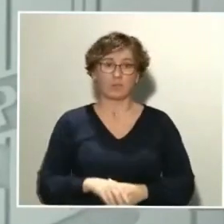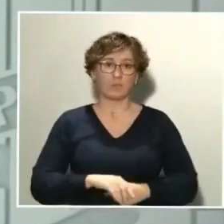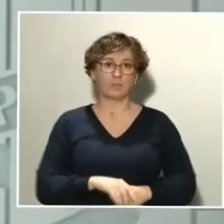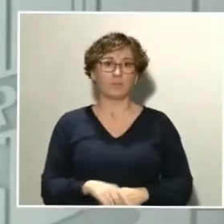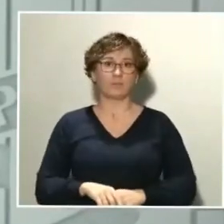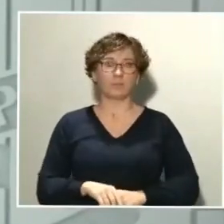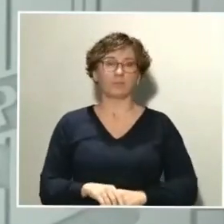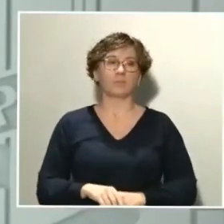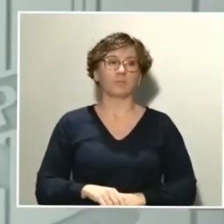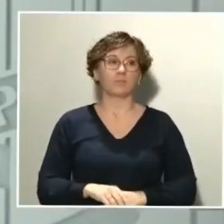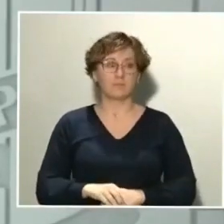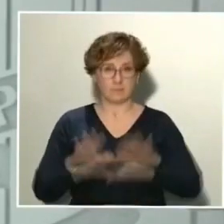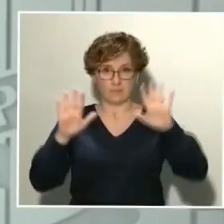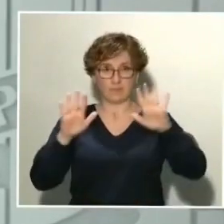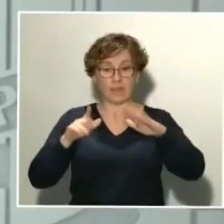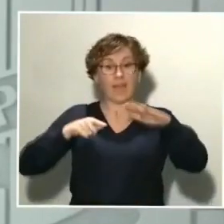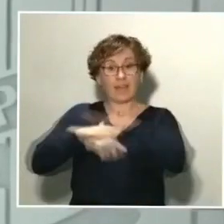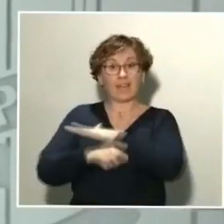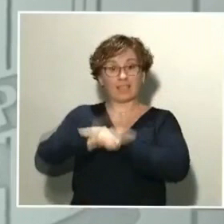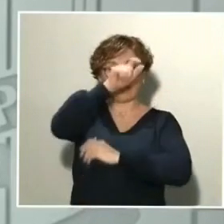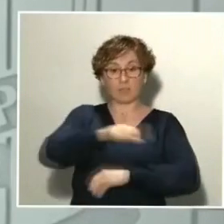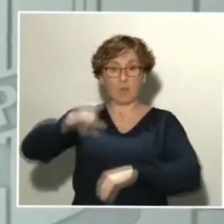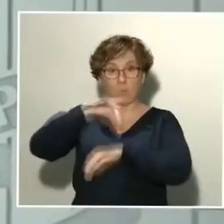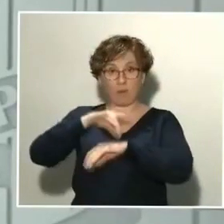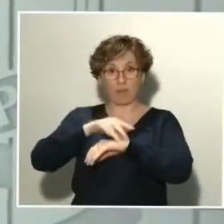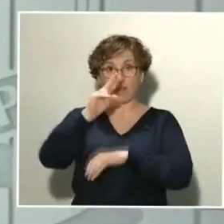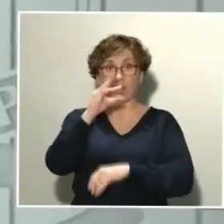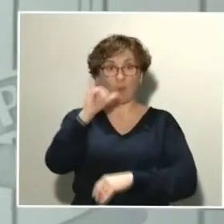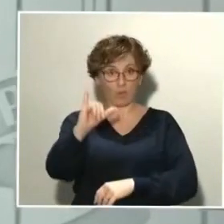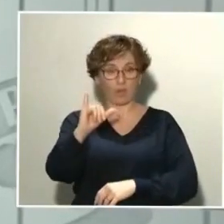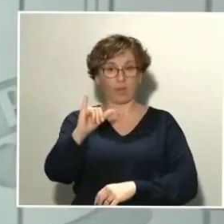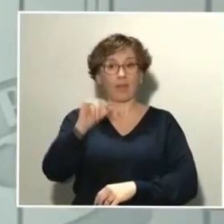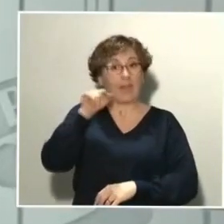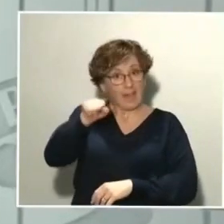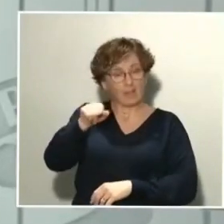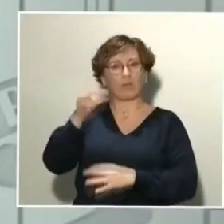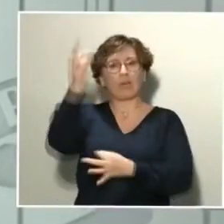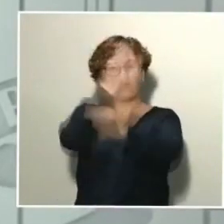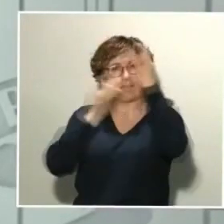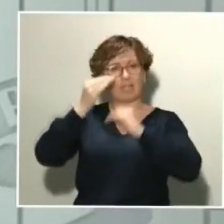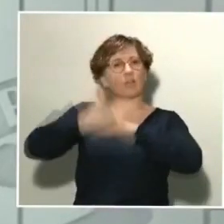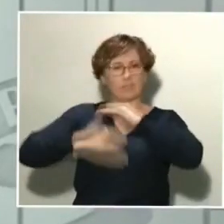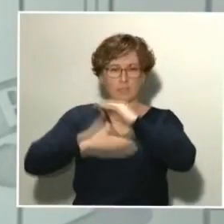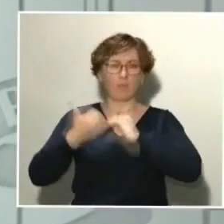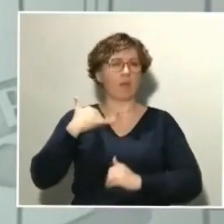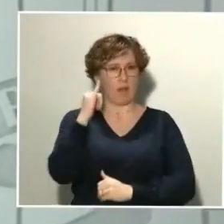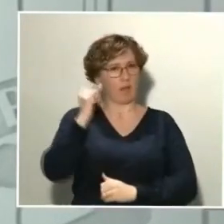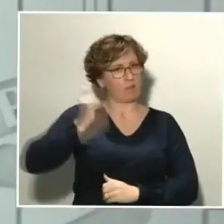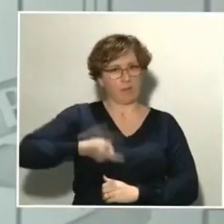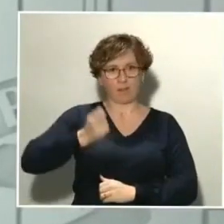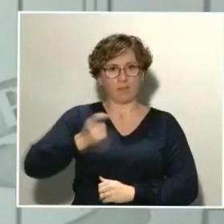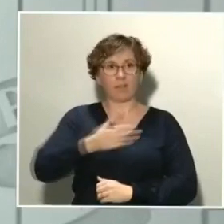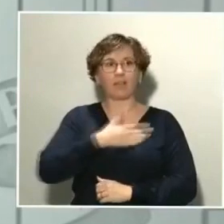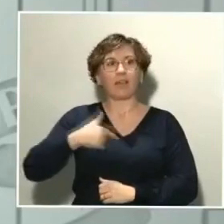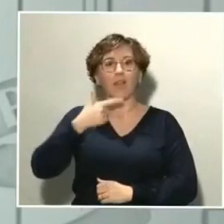La gestión de pacientes en UCI habitualmente ya tiene criterios restrictivos. No se introduce en UCI a todos